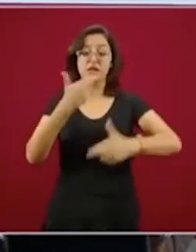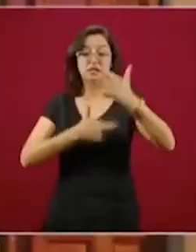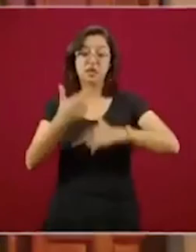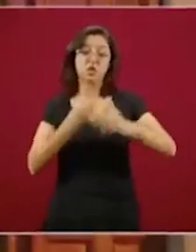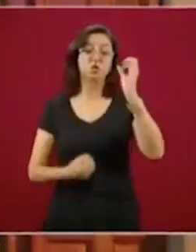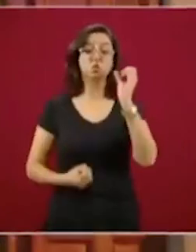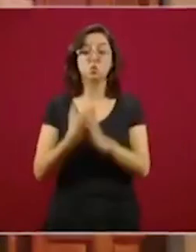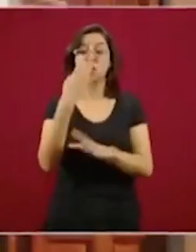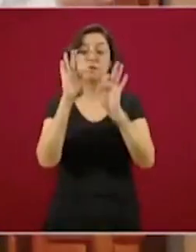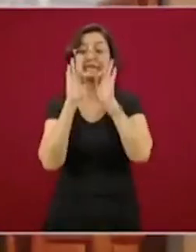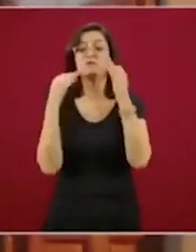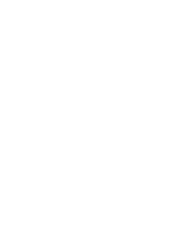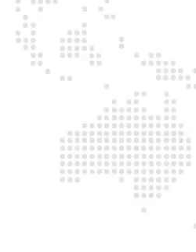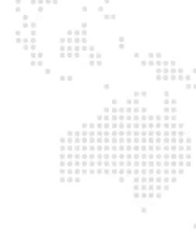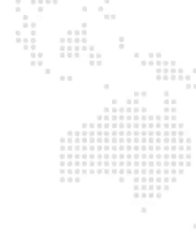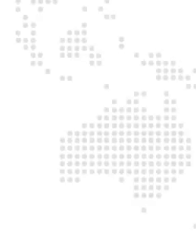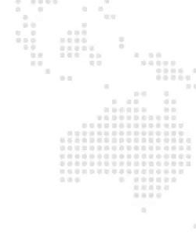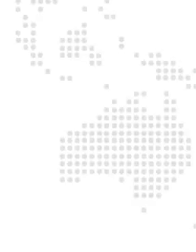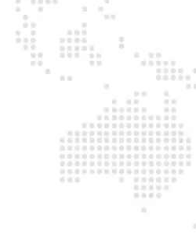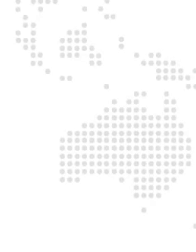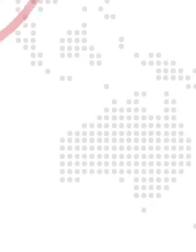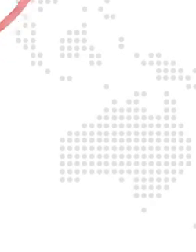atrás ni se vuelvan a quedar afuera.